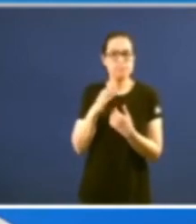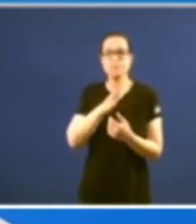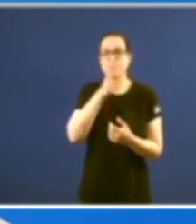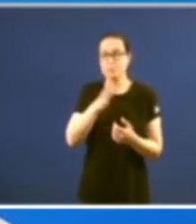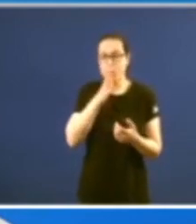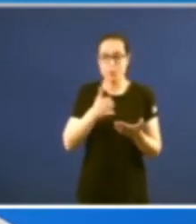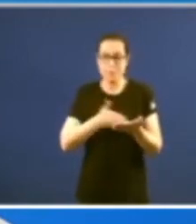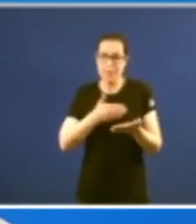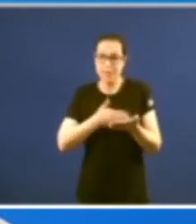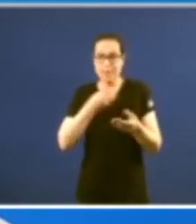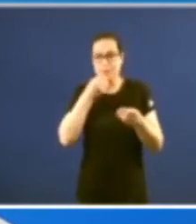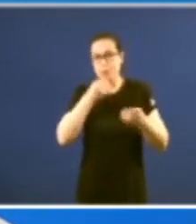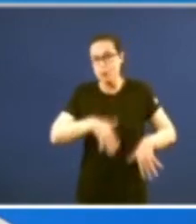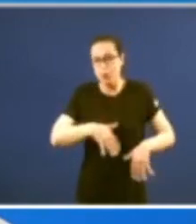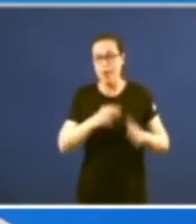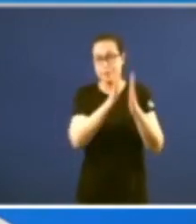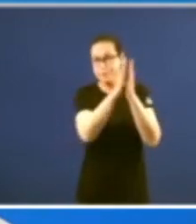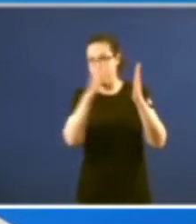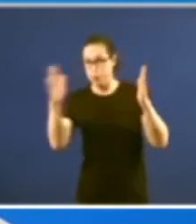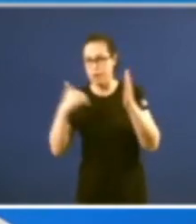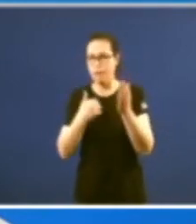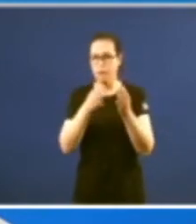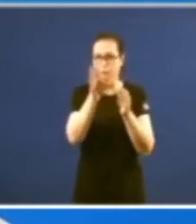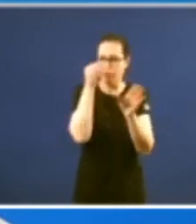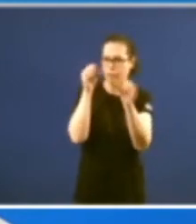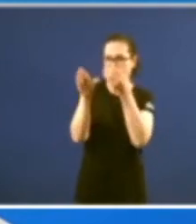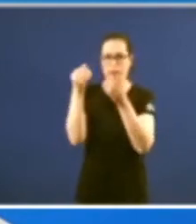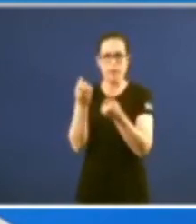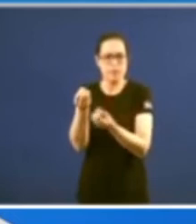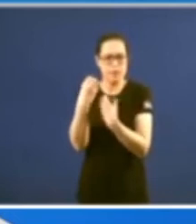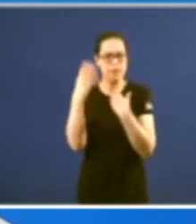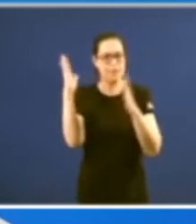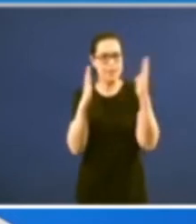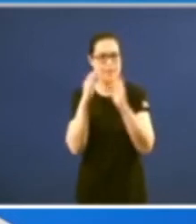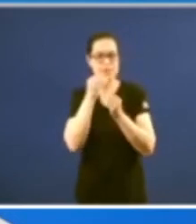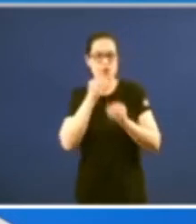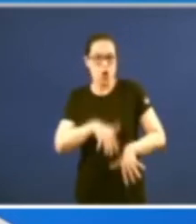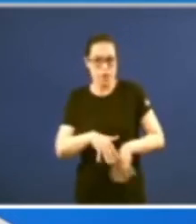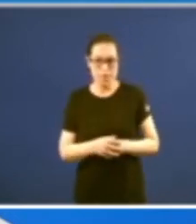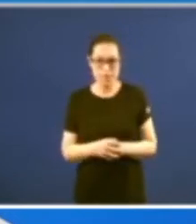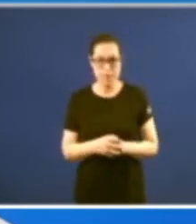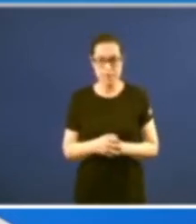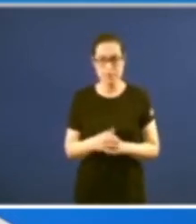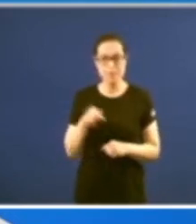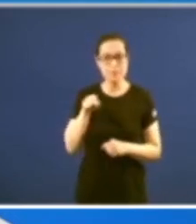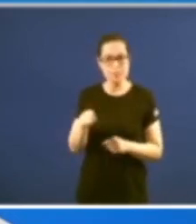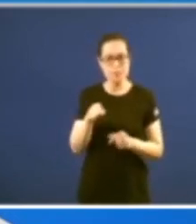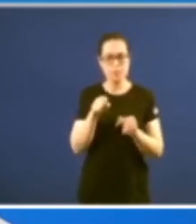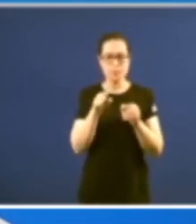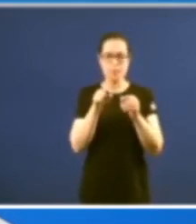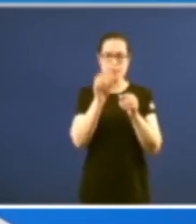historias pola hemeroteca evidentemente foi así como empecé non a pensar